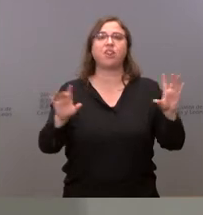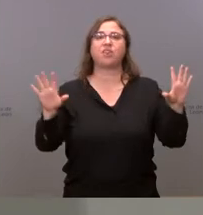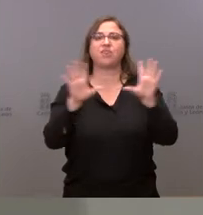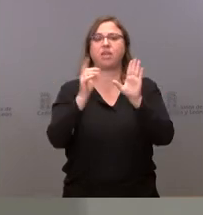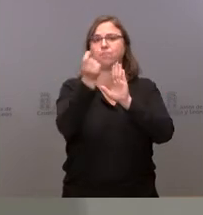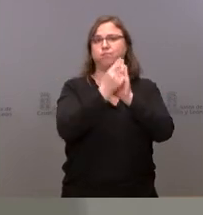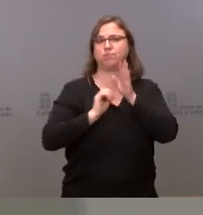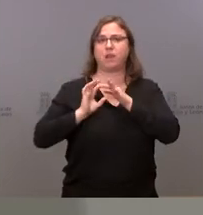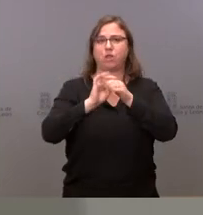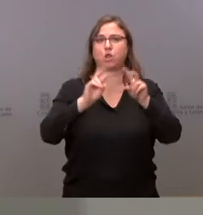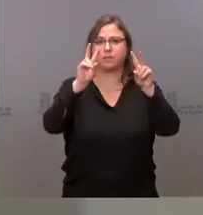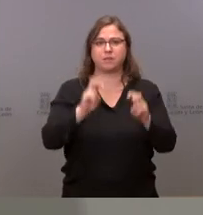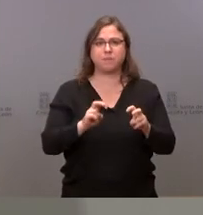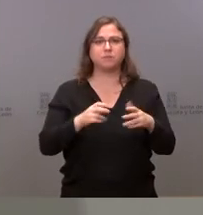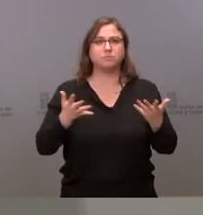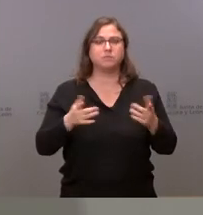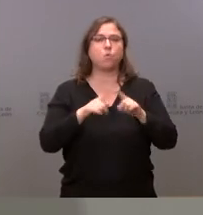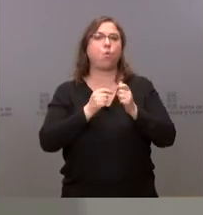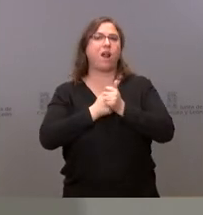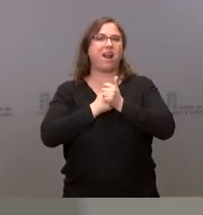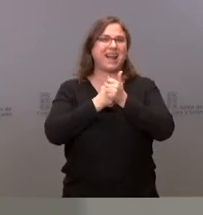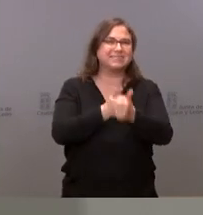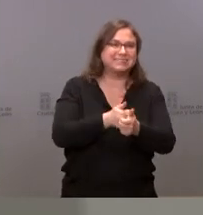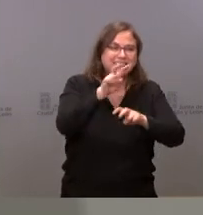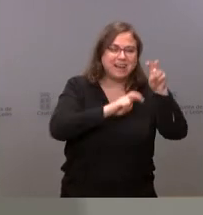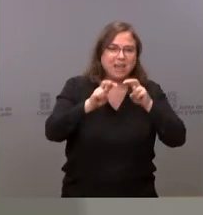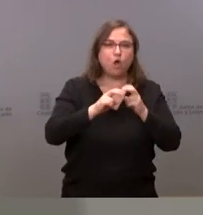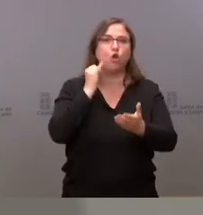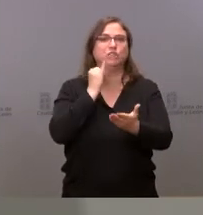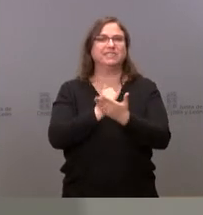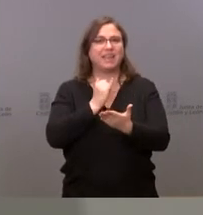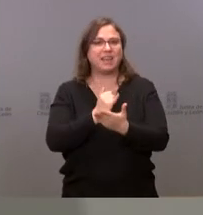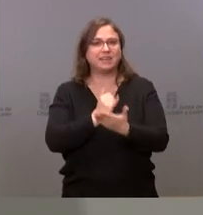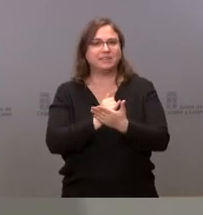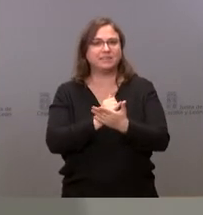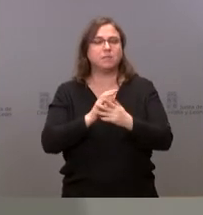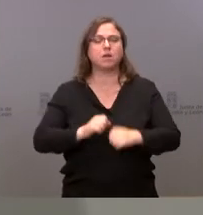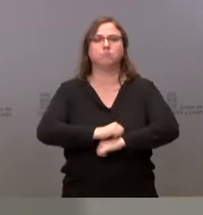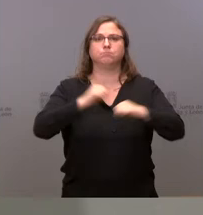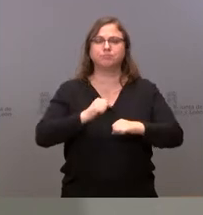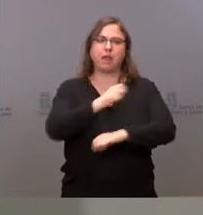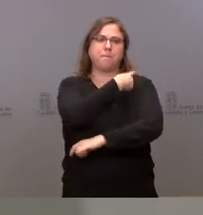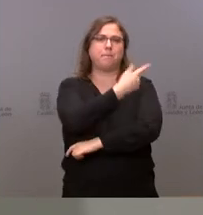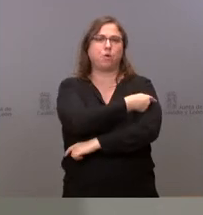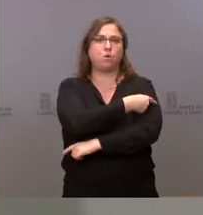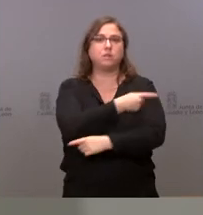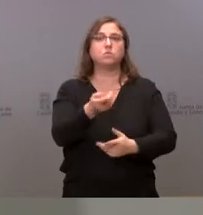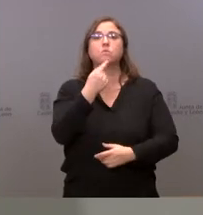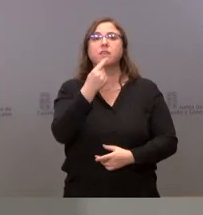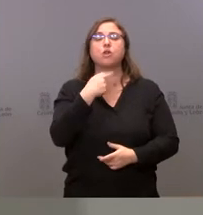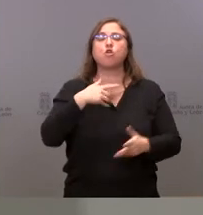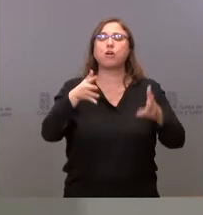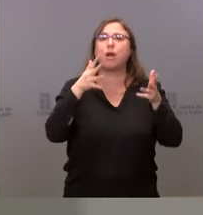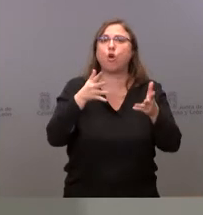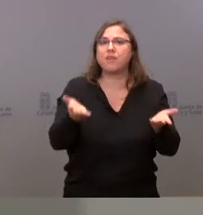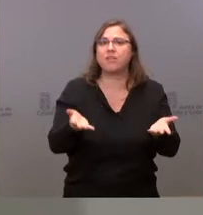relación con este asunto basadas en los rastreos en los test en la fortaleza de la campaña de vacunación y usted me dice ¿y qué recomiendan a